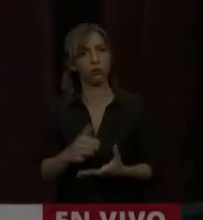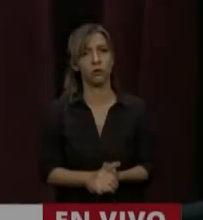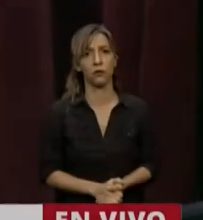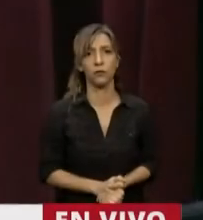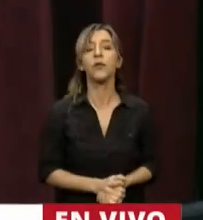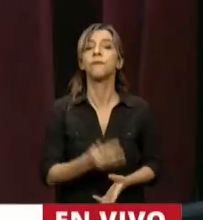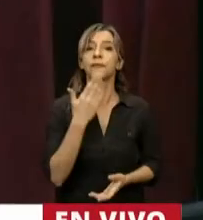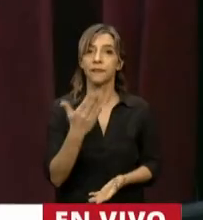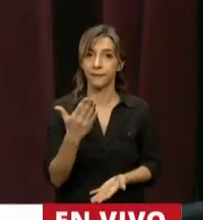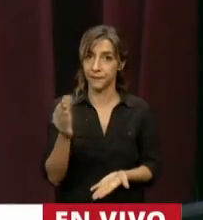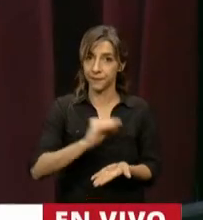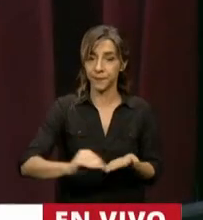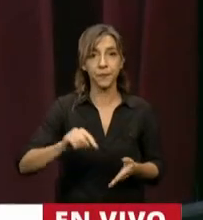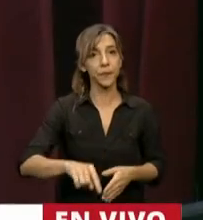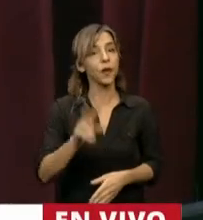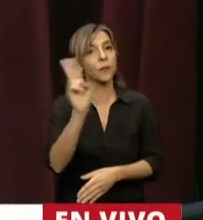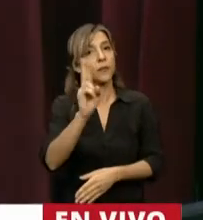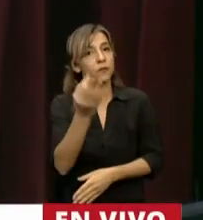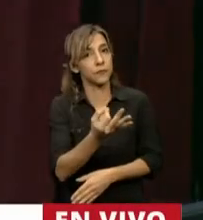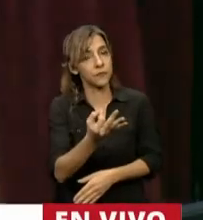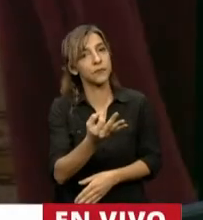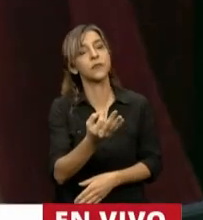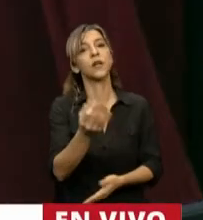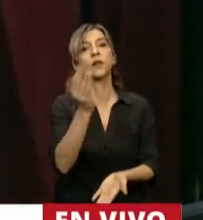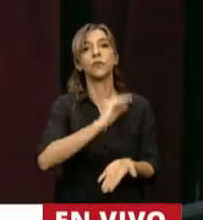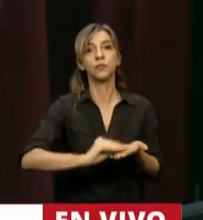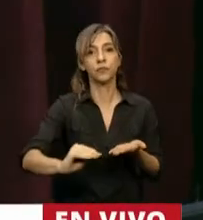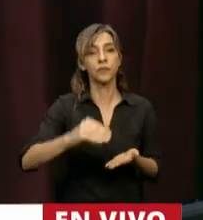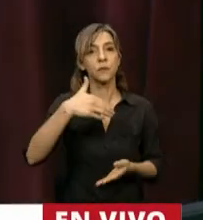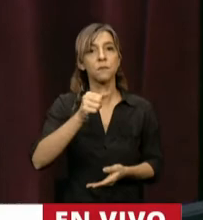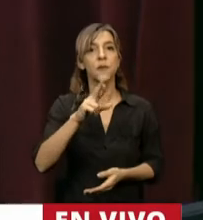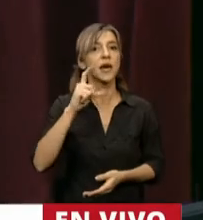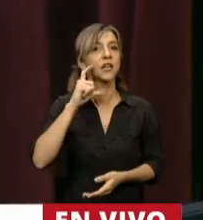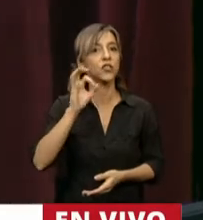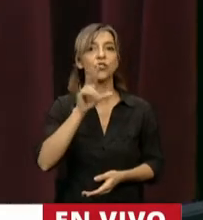Para una cuestión de privilegio tiene la palabra la diputada Gisela Marciota.